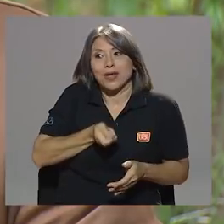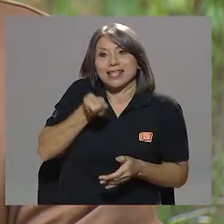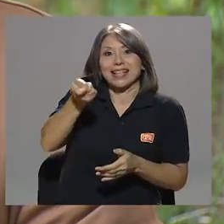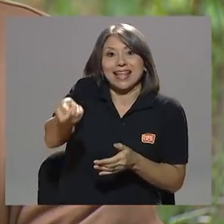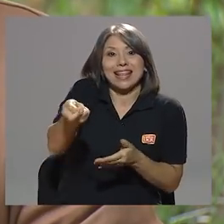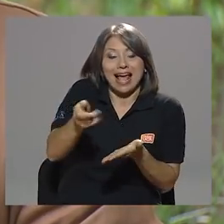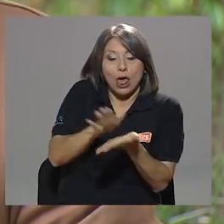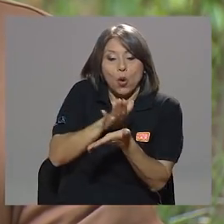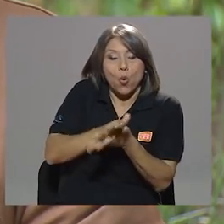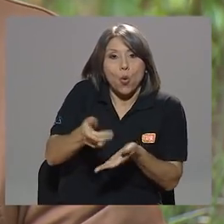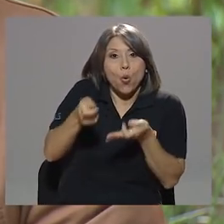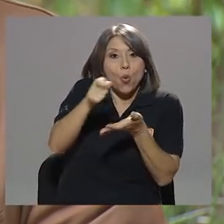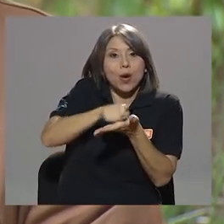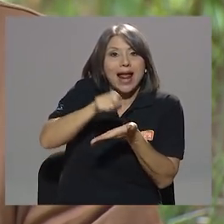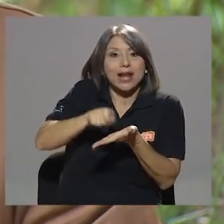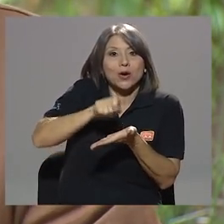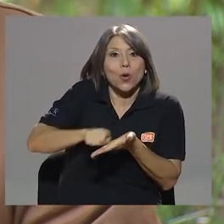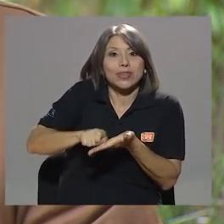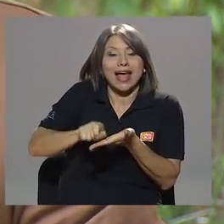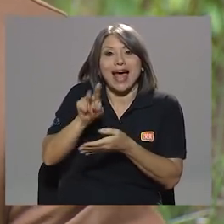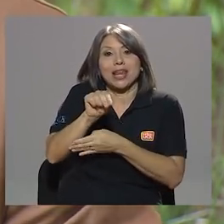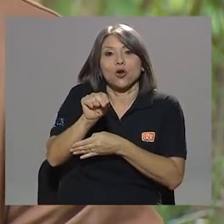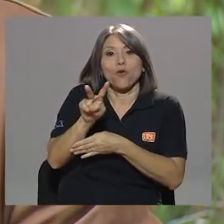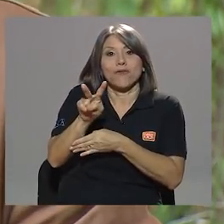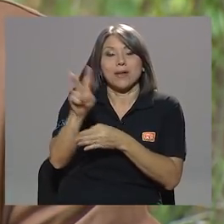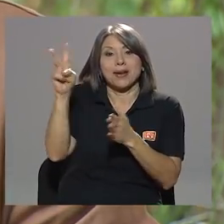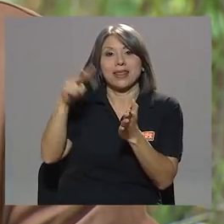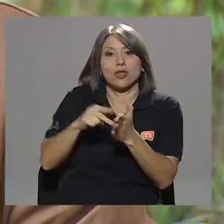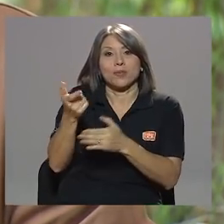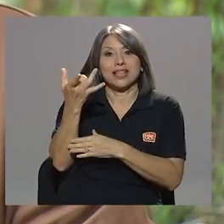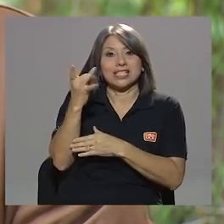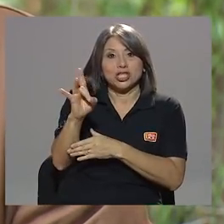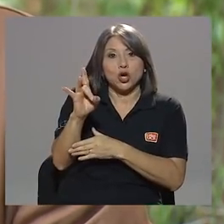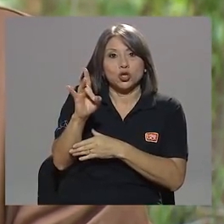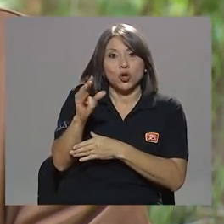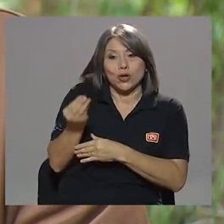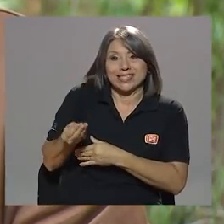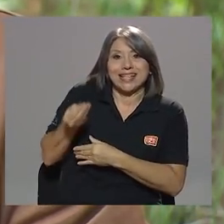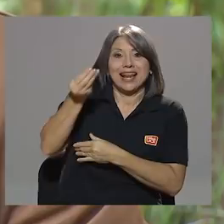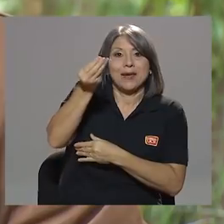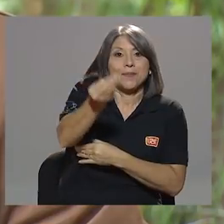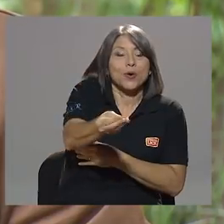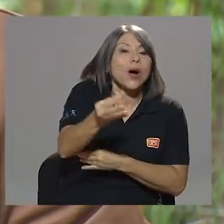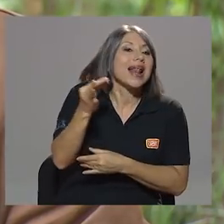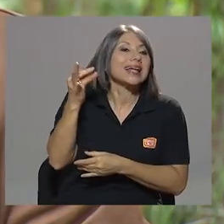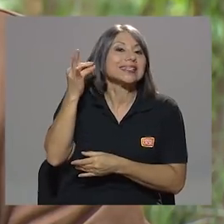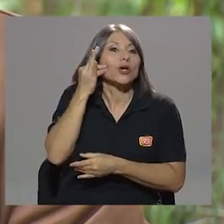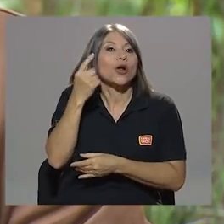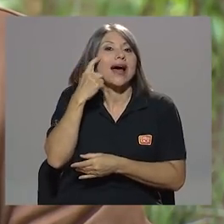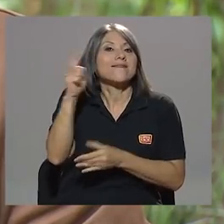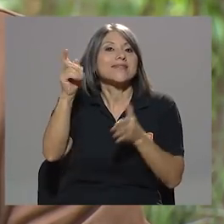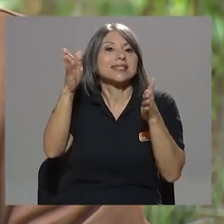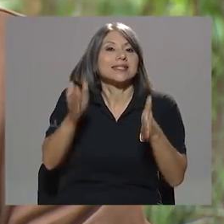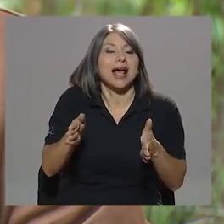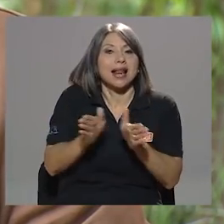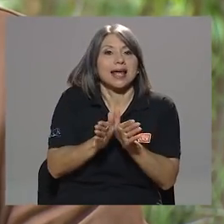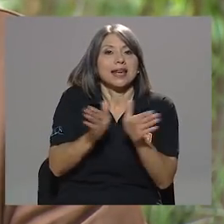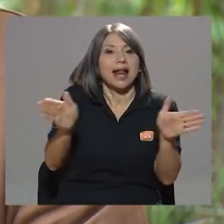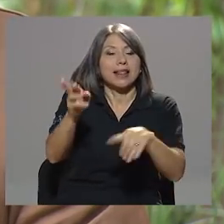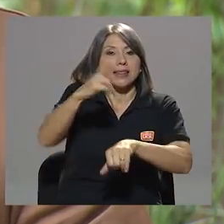noviembre del 2018 a la señora Fiscal General de la República,